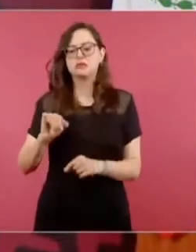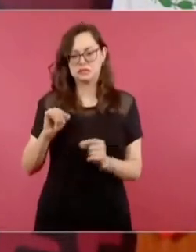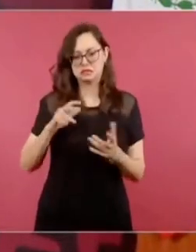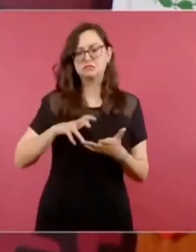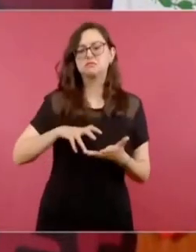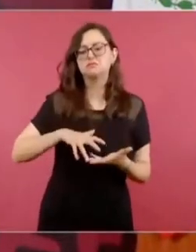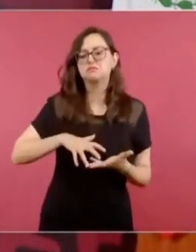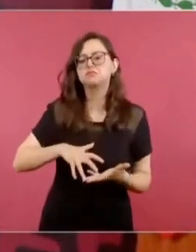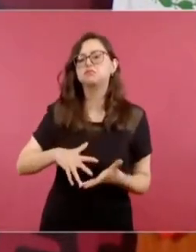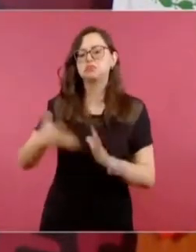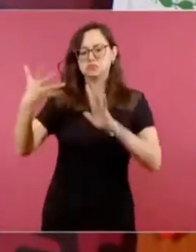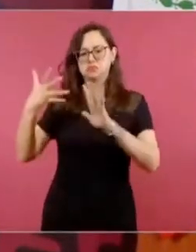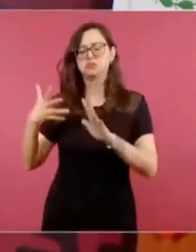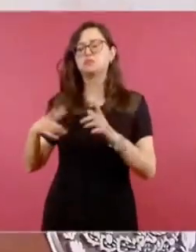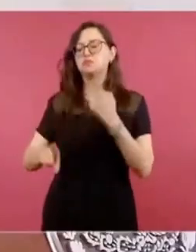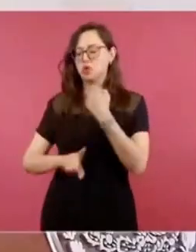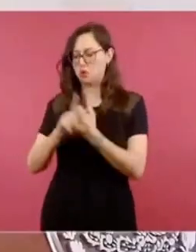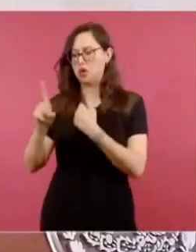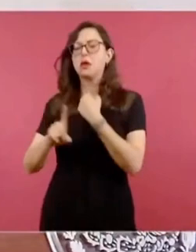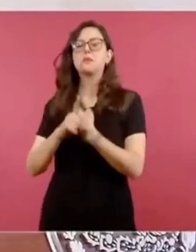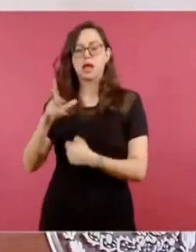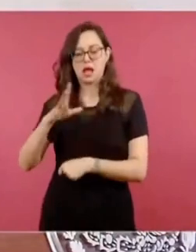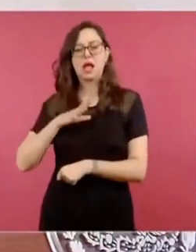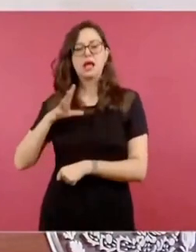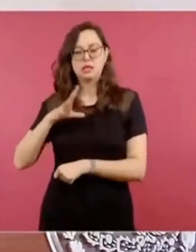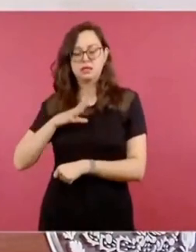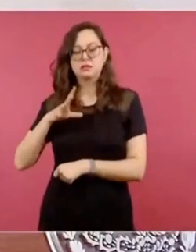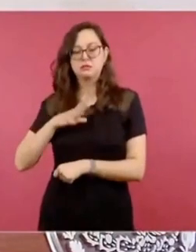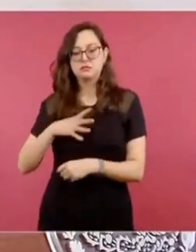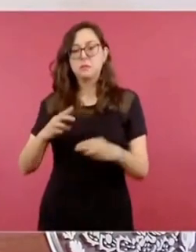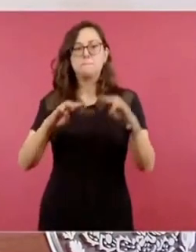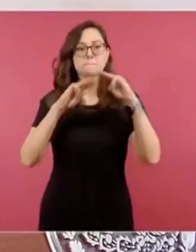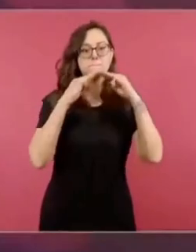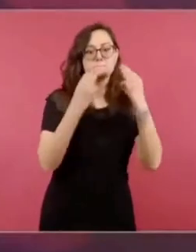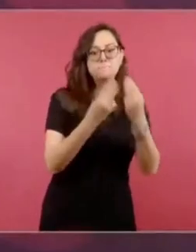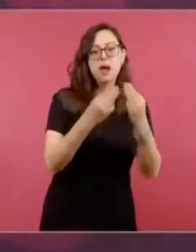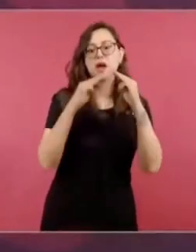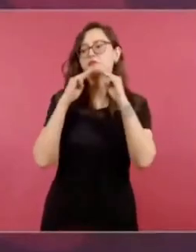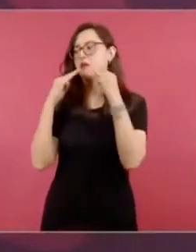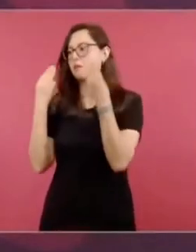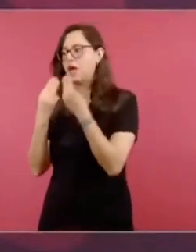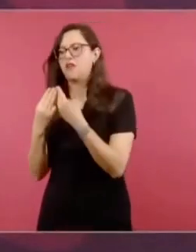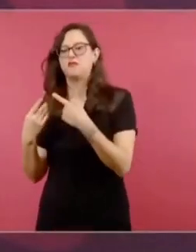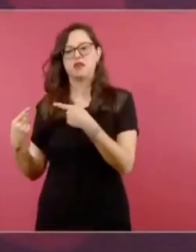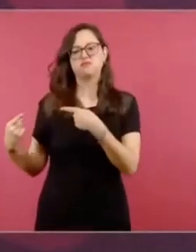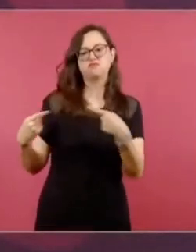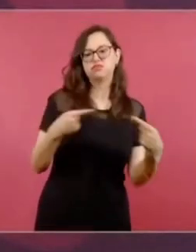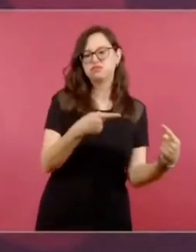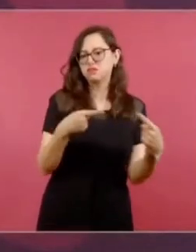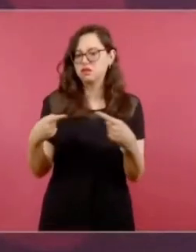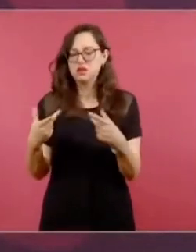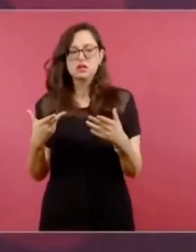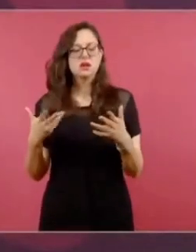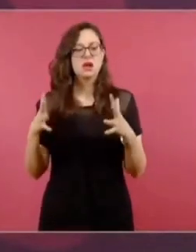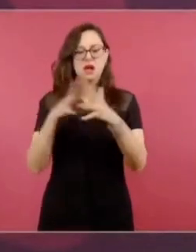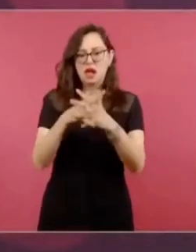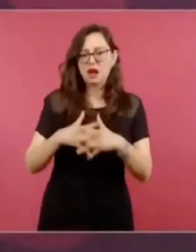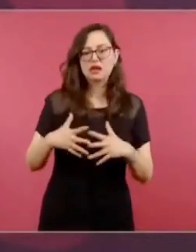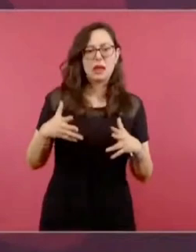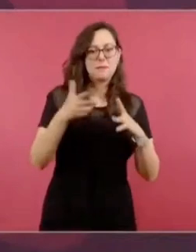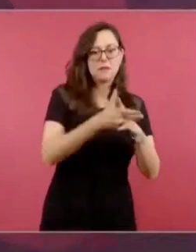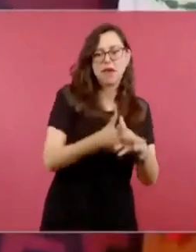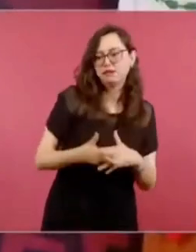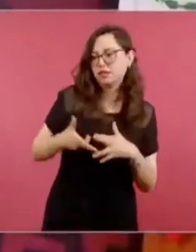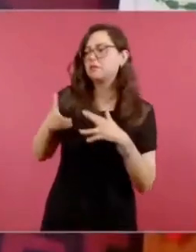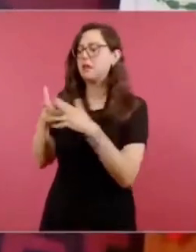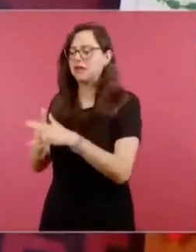confrontación de bandas y hay homicidios, pero no